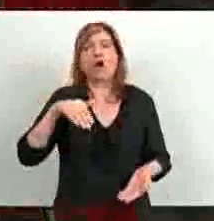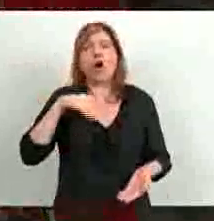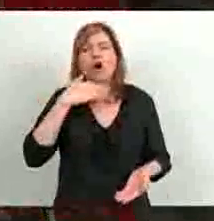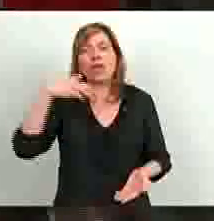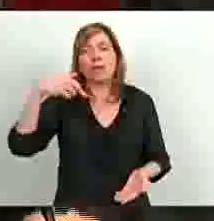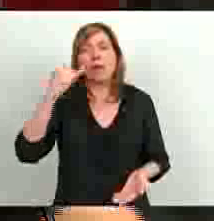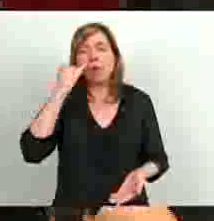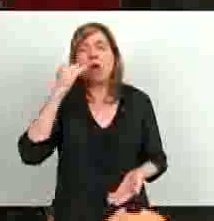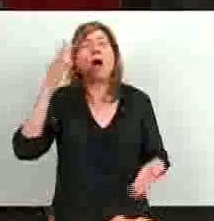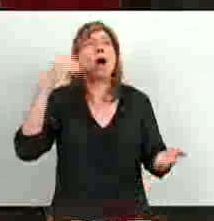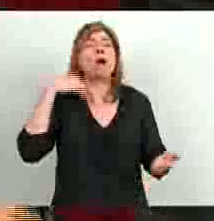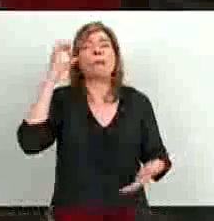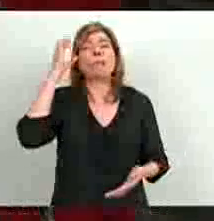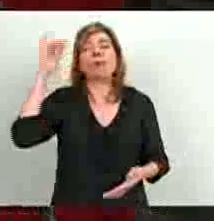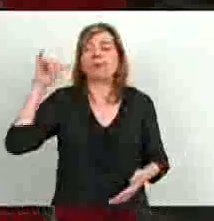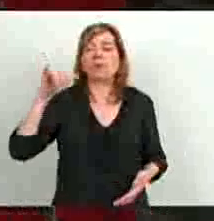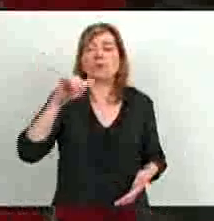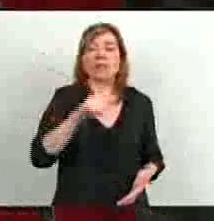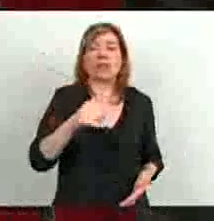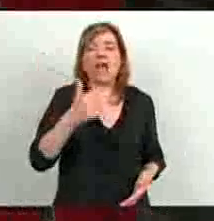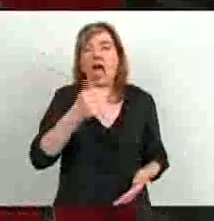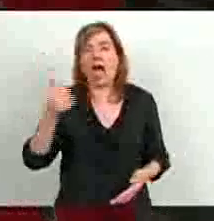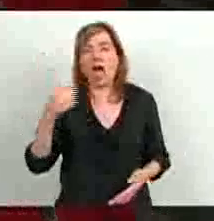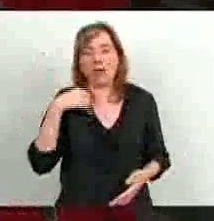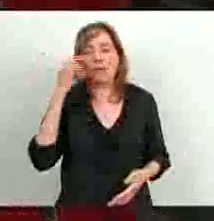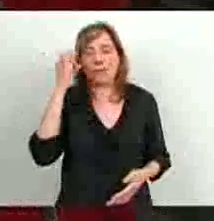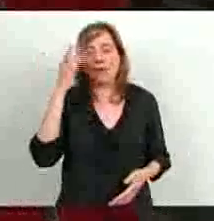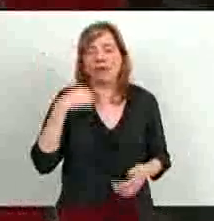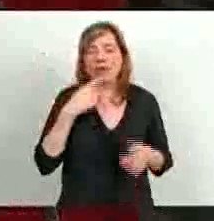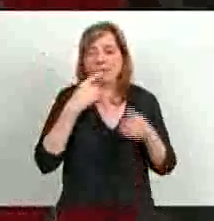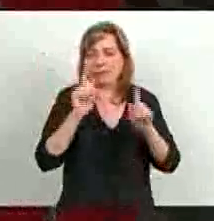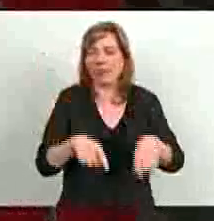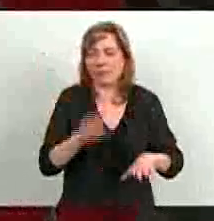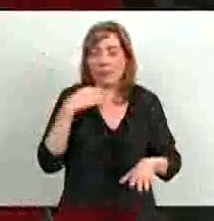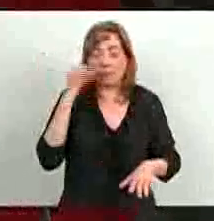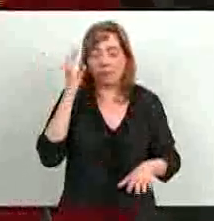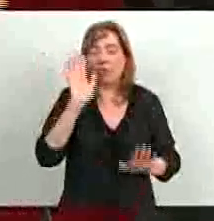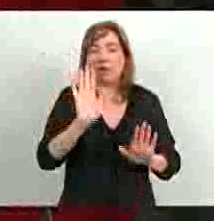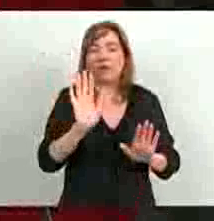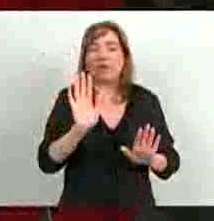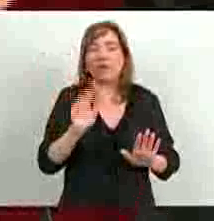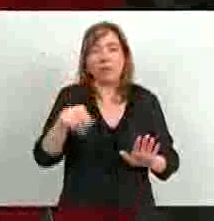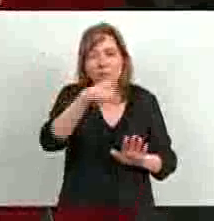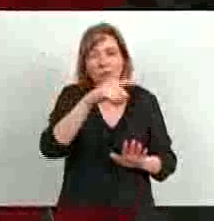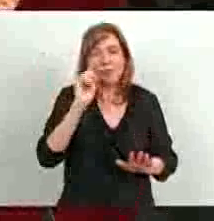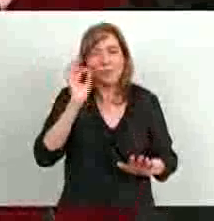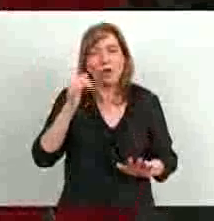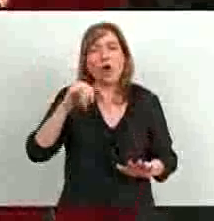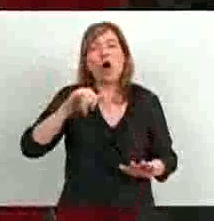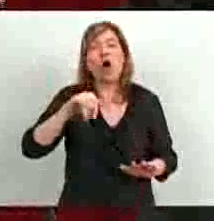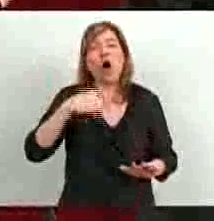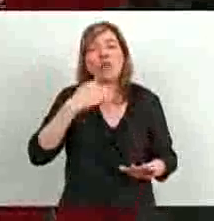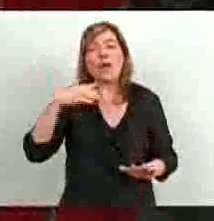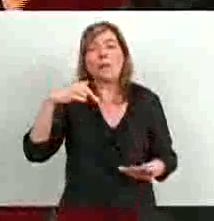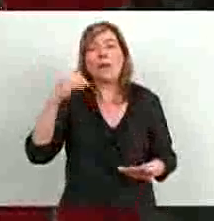olvidé de Aerolíneas Argentinas, que lo quiero también mencionar. Para que ustedes tengan una idea, el JP1 es el